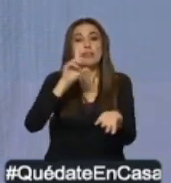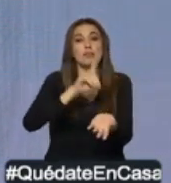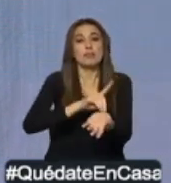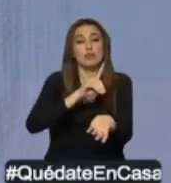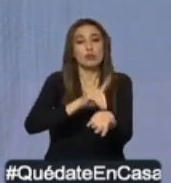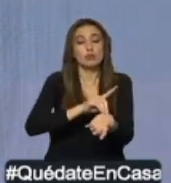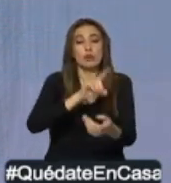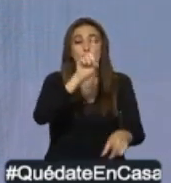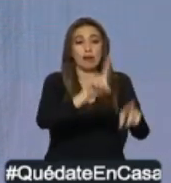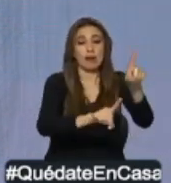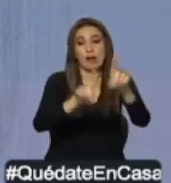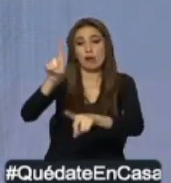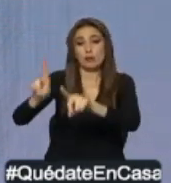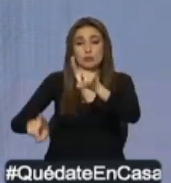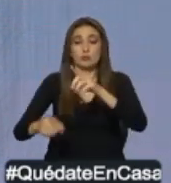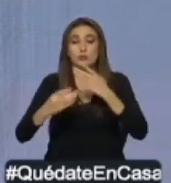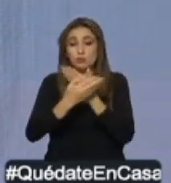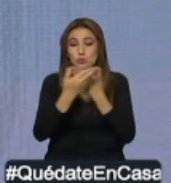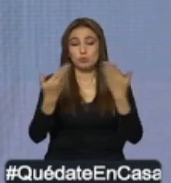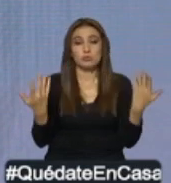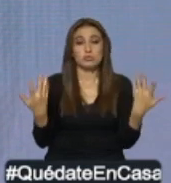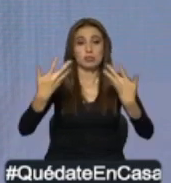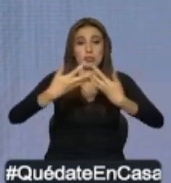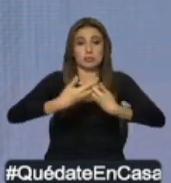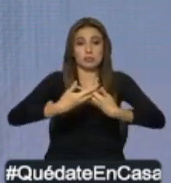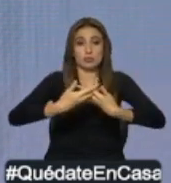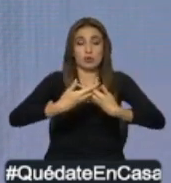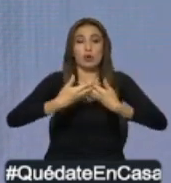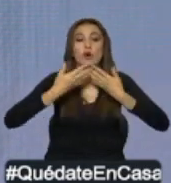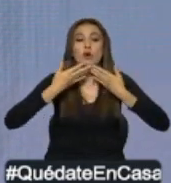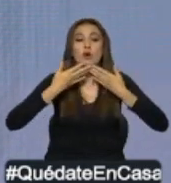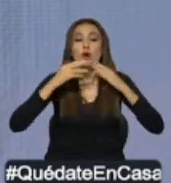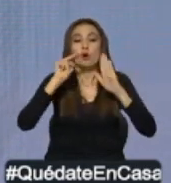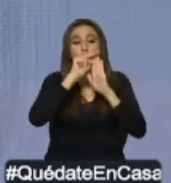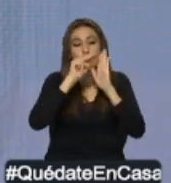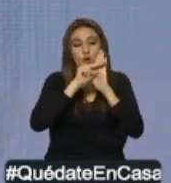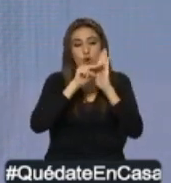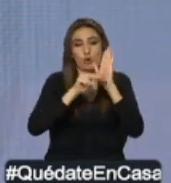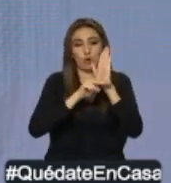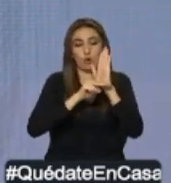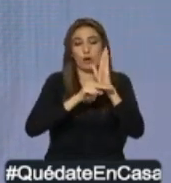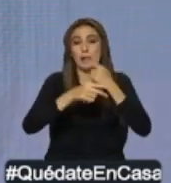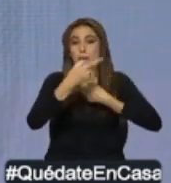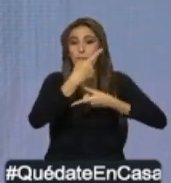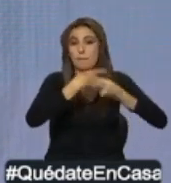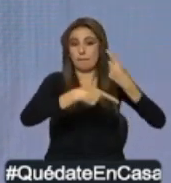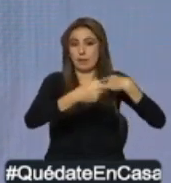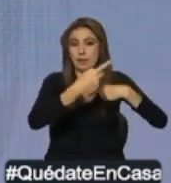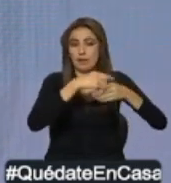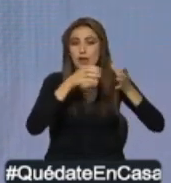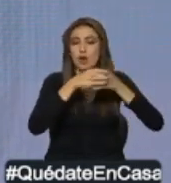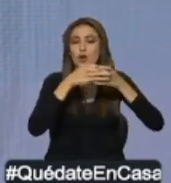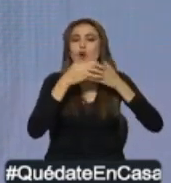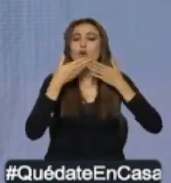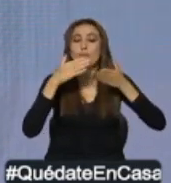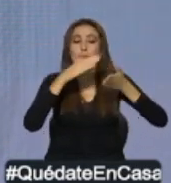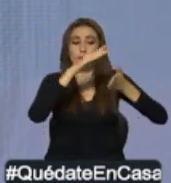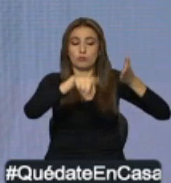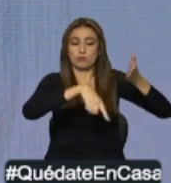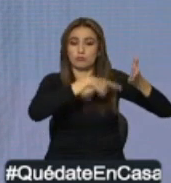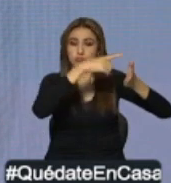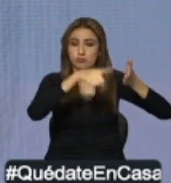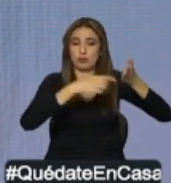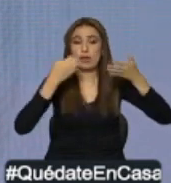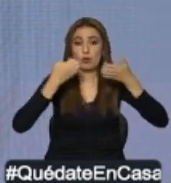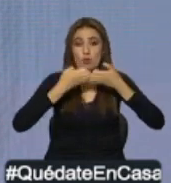hospital están desarrollando, conjuntamente con otros técnicos, el prototipo de un ventilador mecánico para uso en el área de terapia